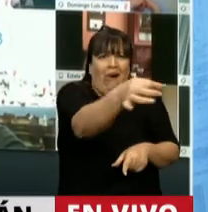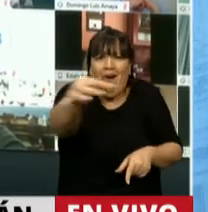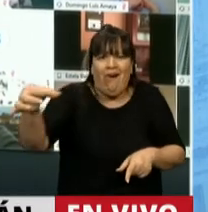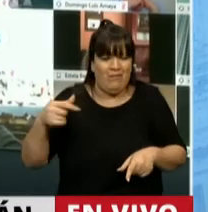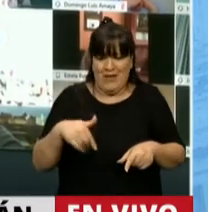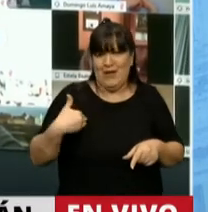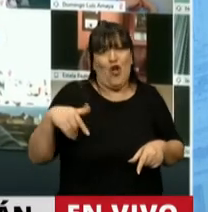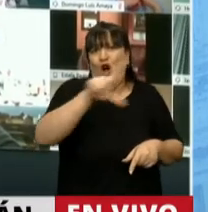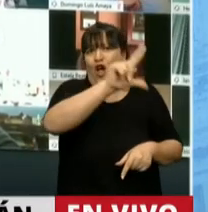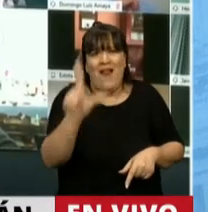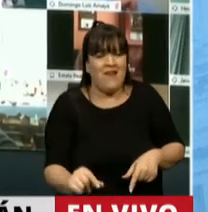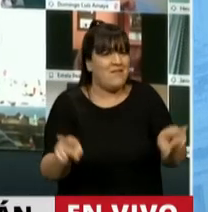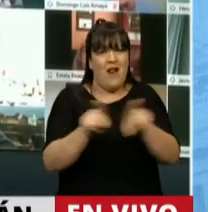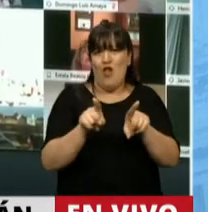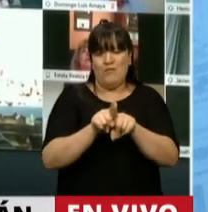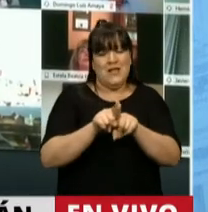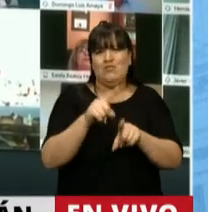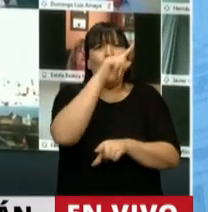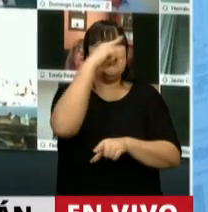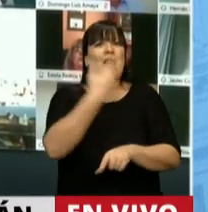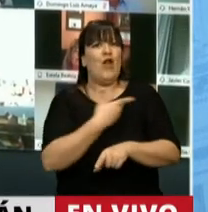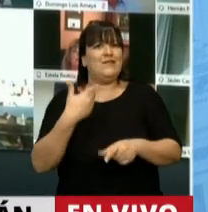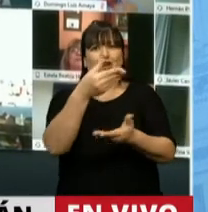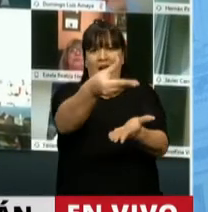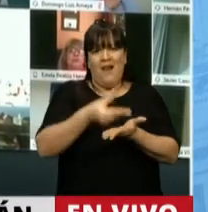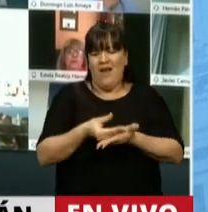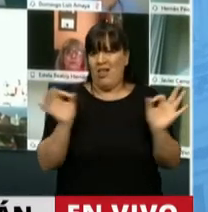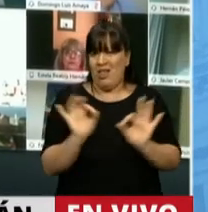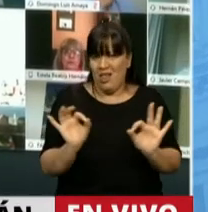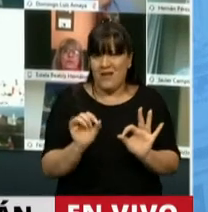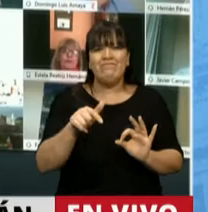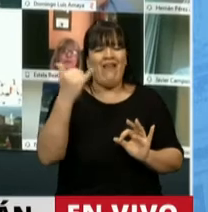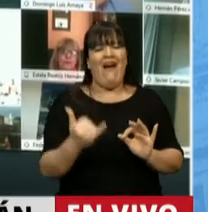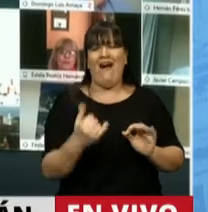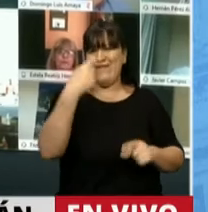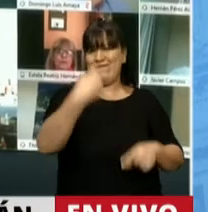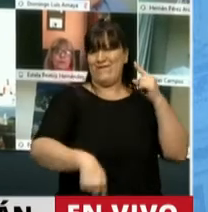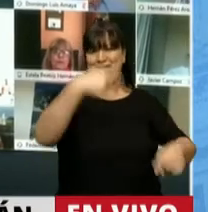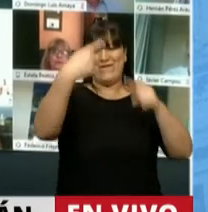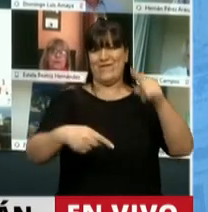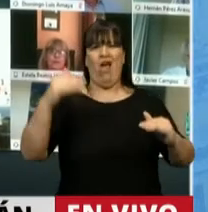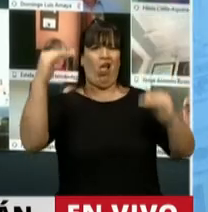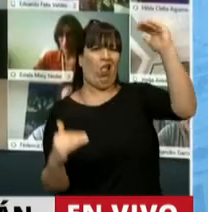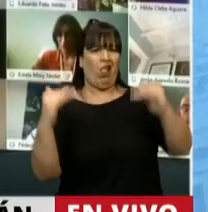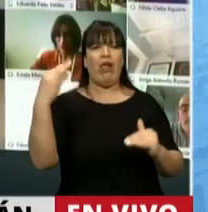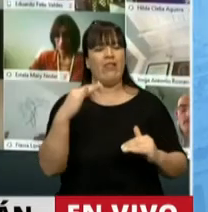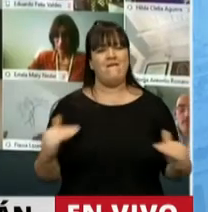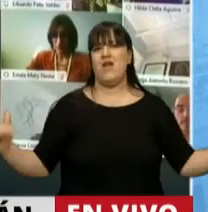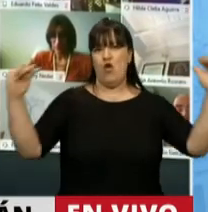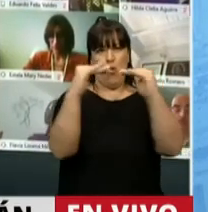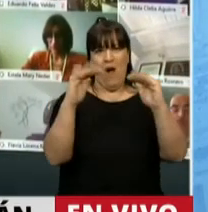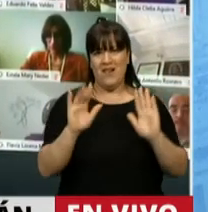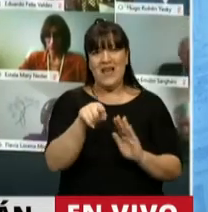lo largo y ancho de todo nuestro país. Y creo que esta inequidad hay que corregirla, señor